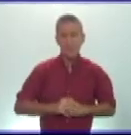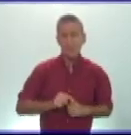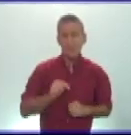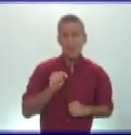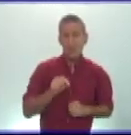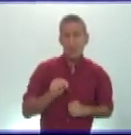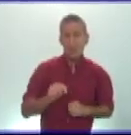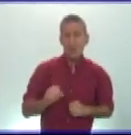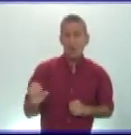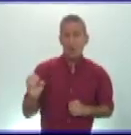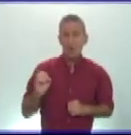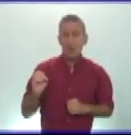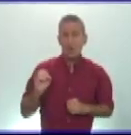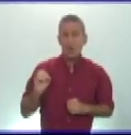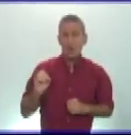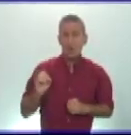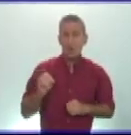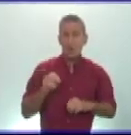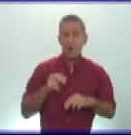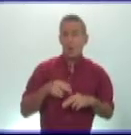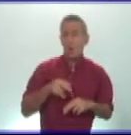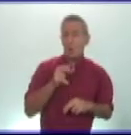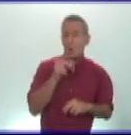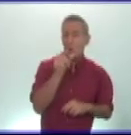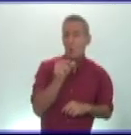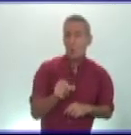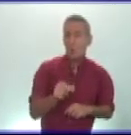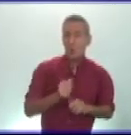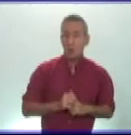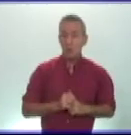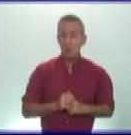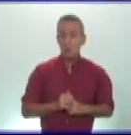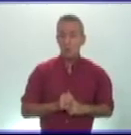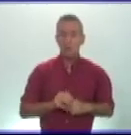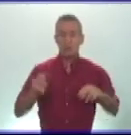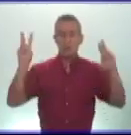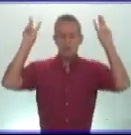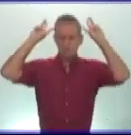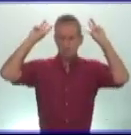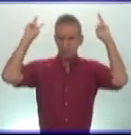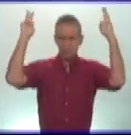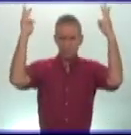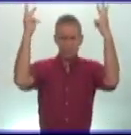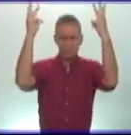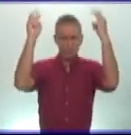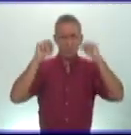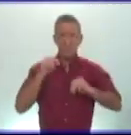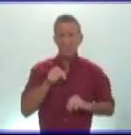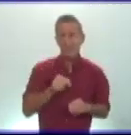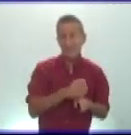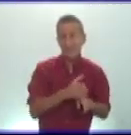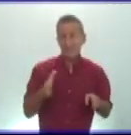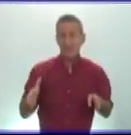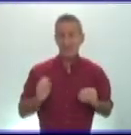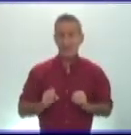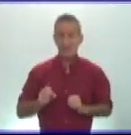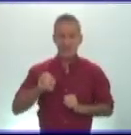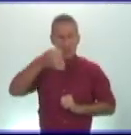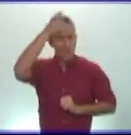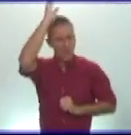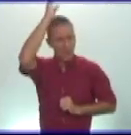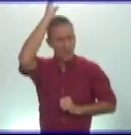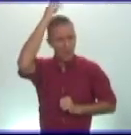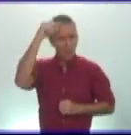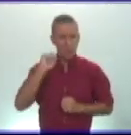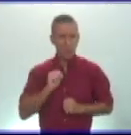que octavio se hizo emperador con el nombre de augusto también es en esta etapa en que roma se convierte